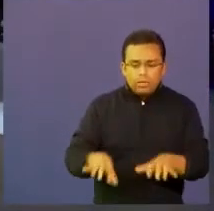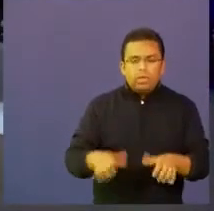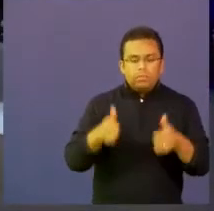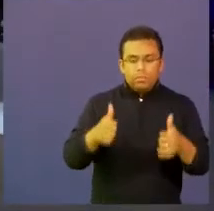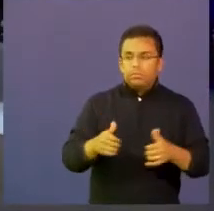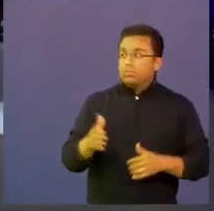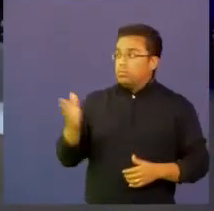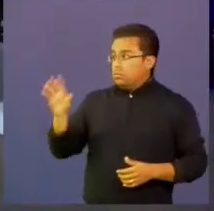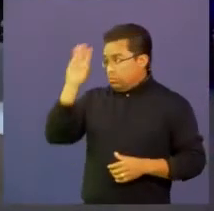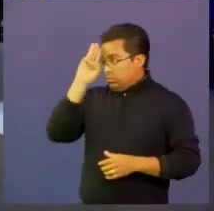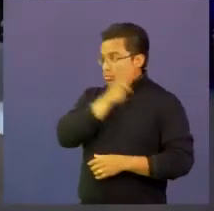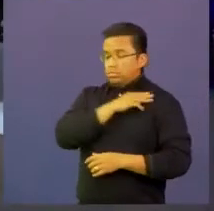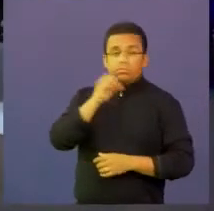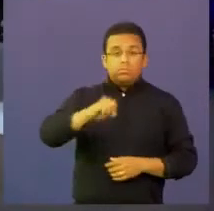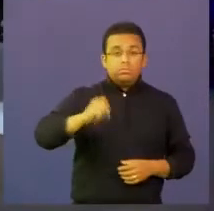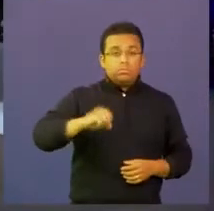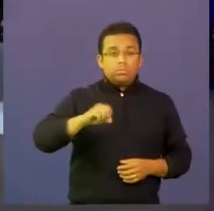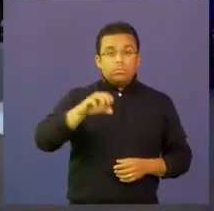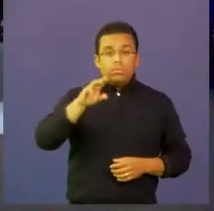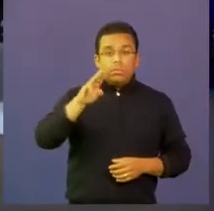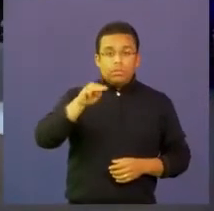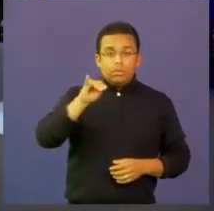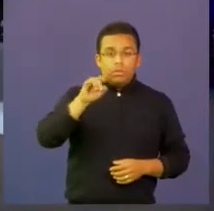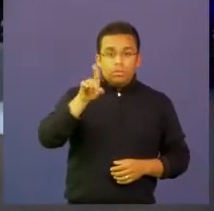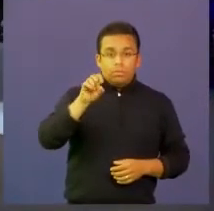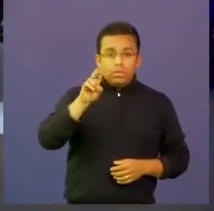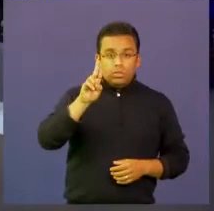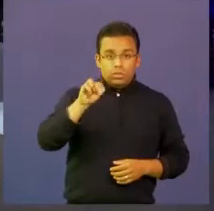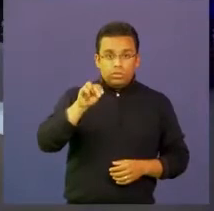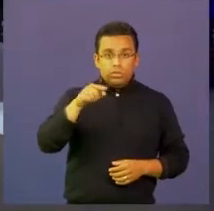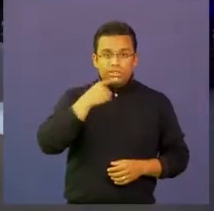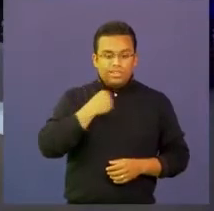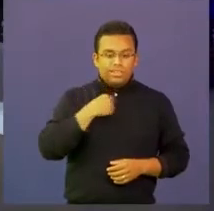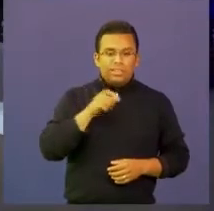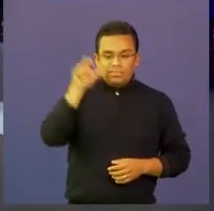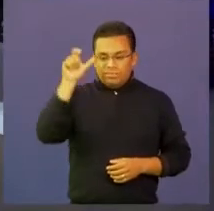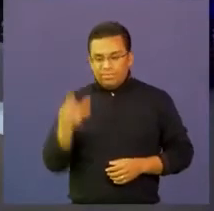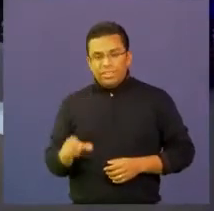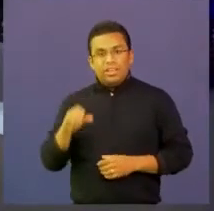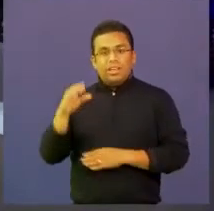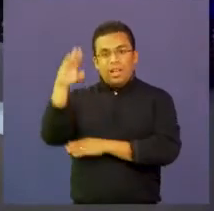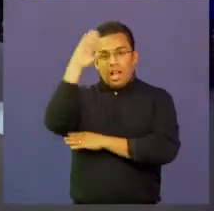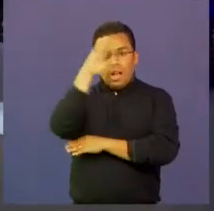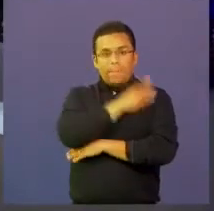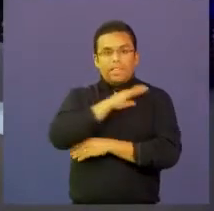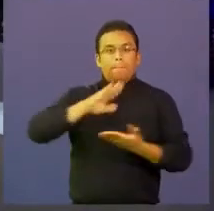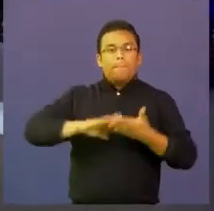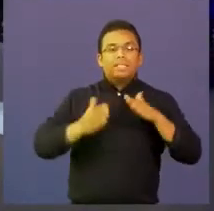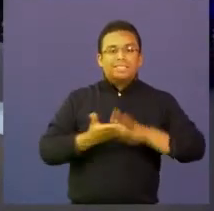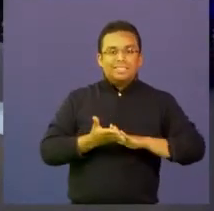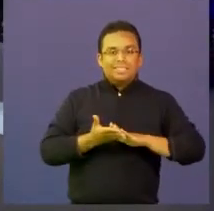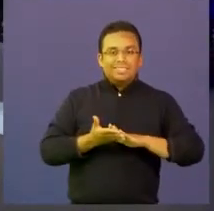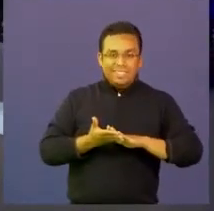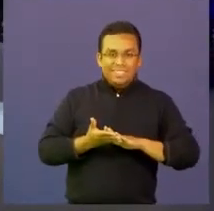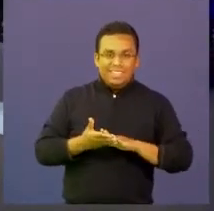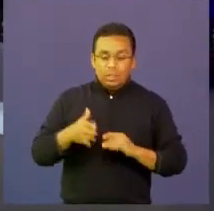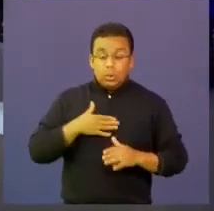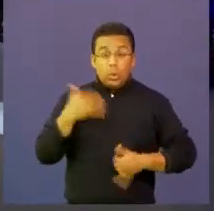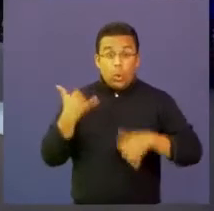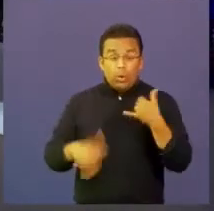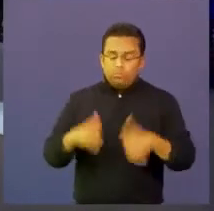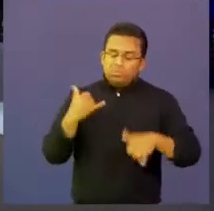bien Capitán Misión Ángel también lo tiene es un poco más interactivo tenemos un Capitán Paz que desde el momento en el usuario comienza a jugar al videojuego le va